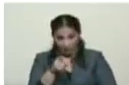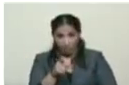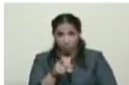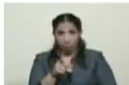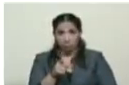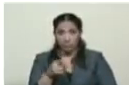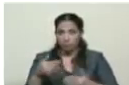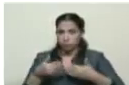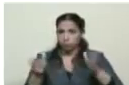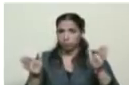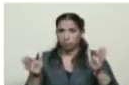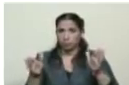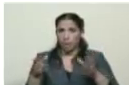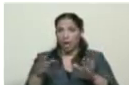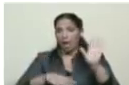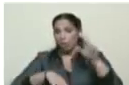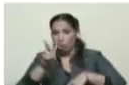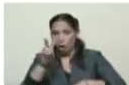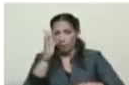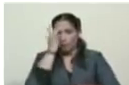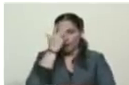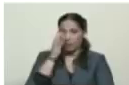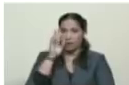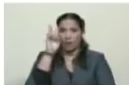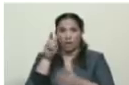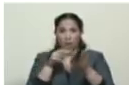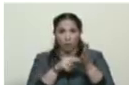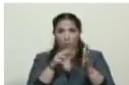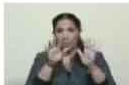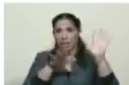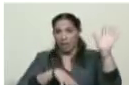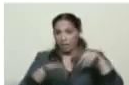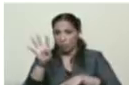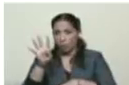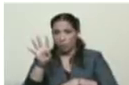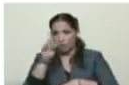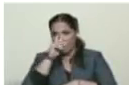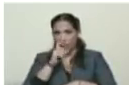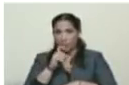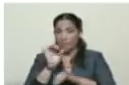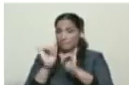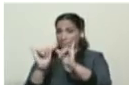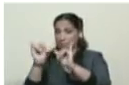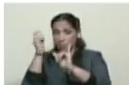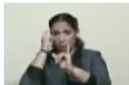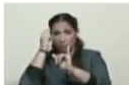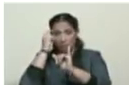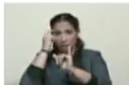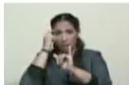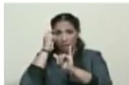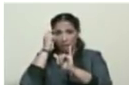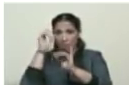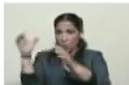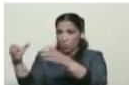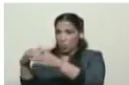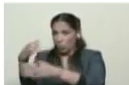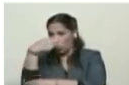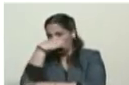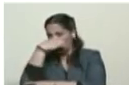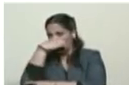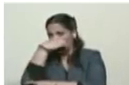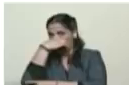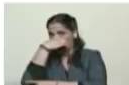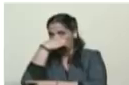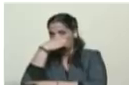fue inaugurado el 12 de febrero del año 2014, el mismo día que el fascista, que el terrorista